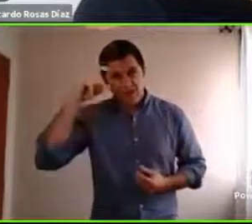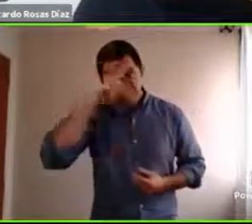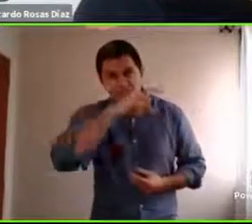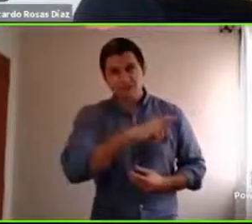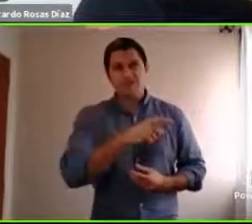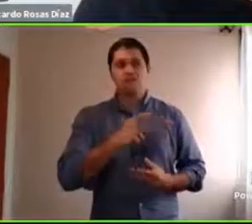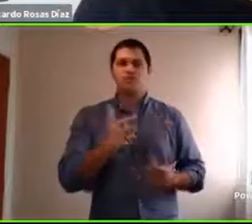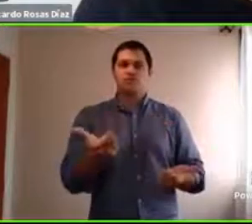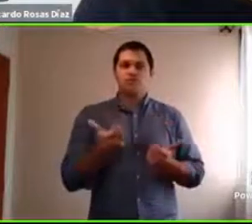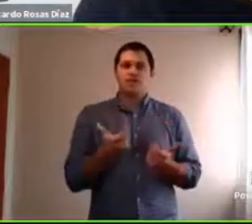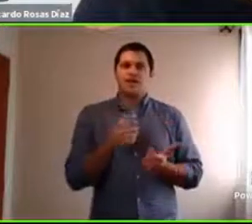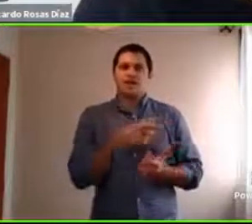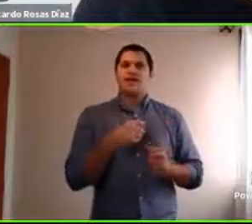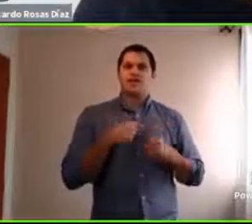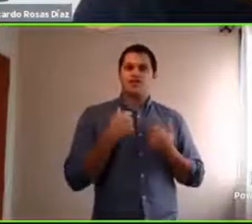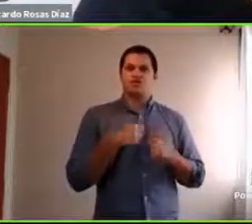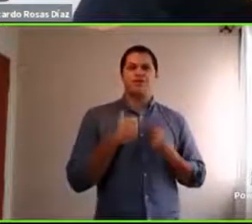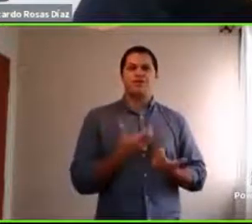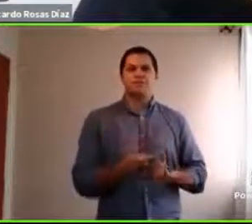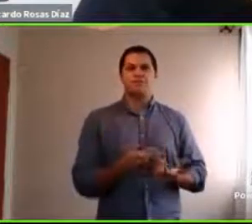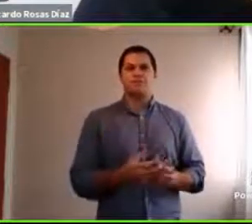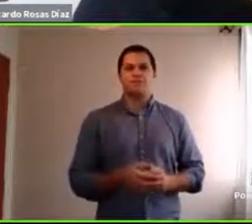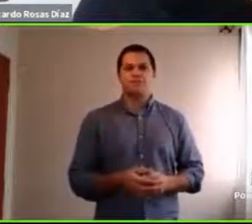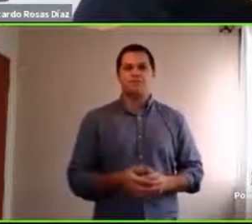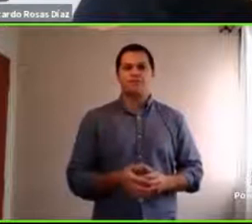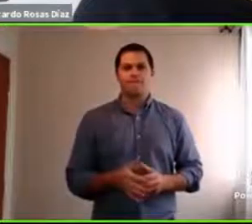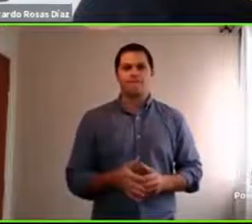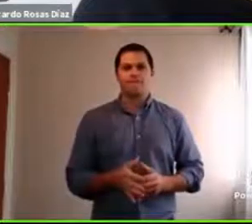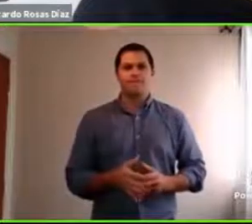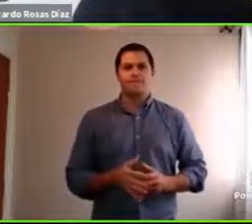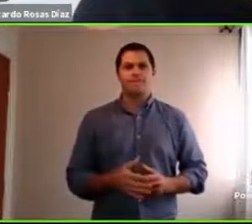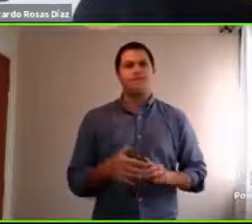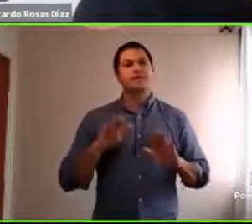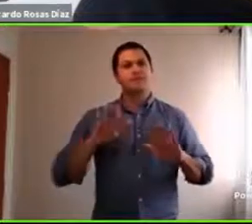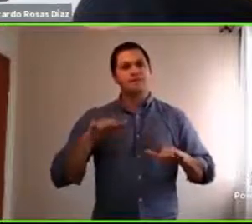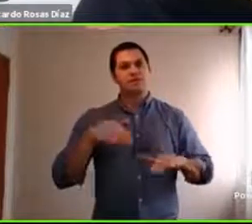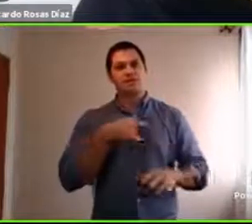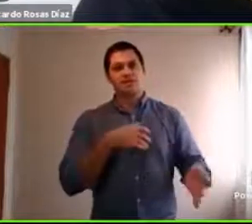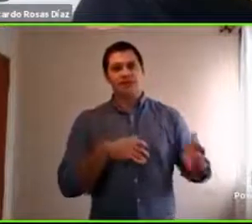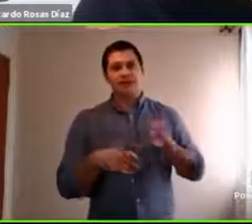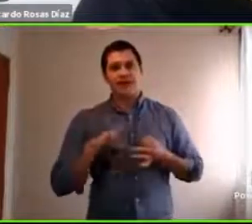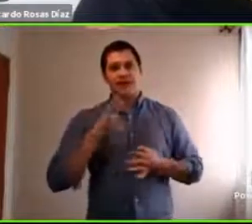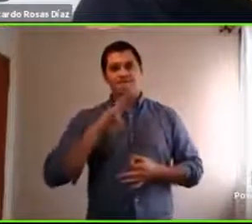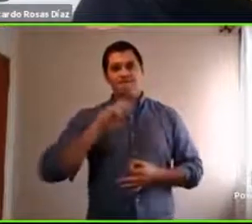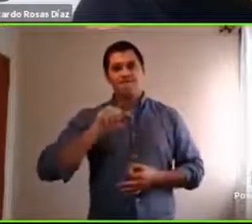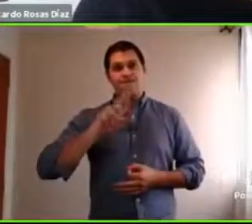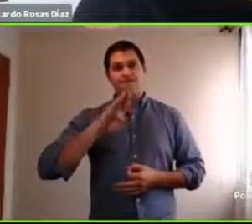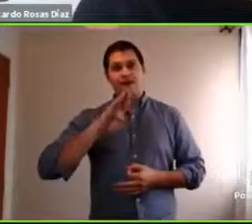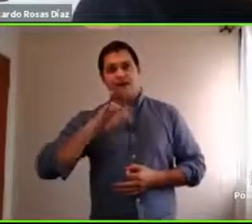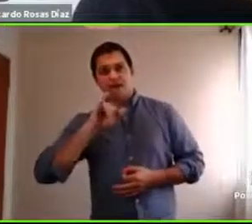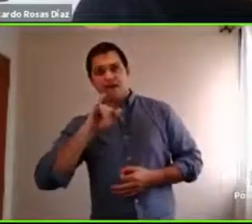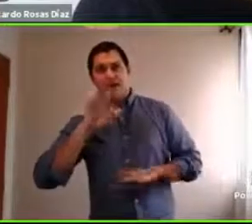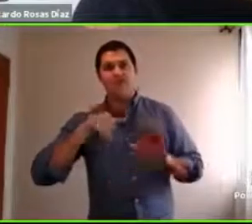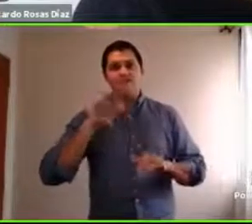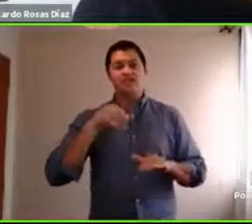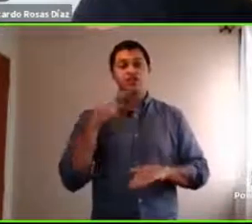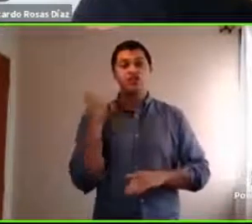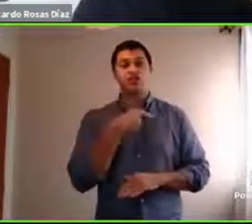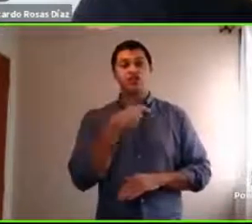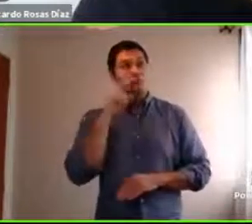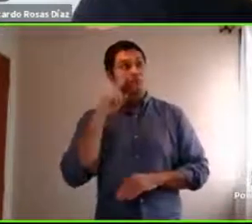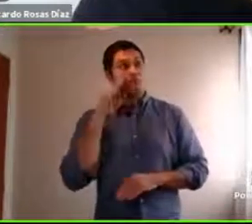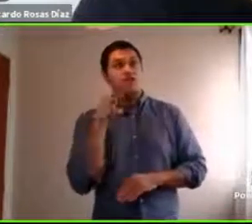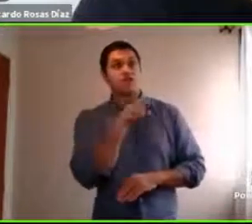¿no? Entonces, como decía Barbie, en esto de, bueno, uno a veces mira como un poquito para el otro lado empatizando,